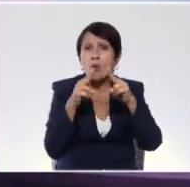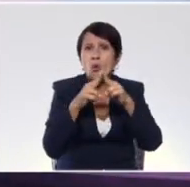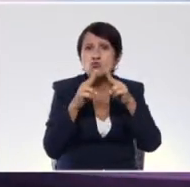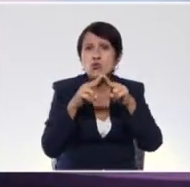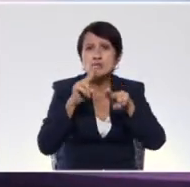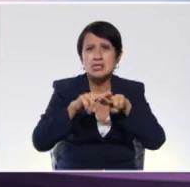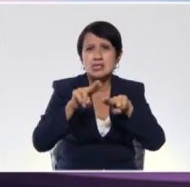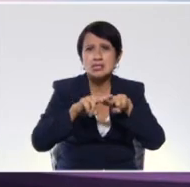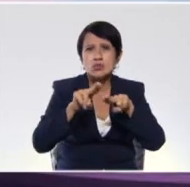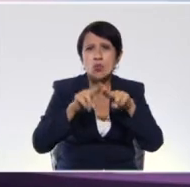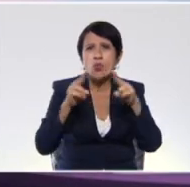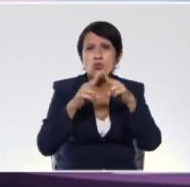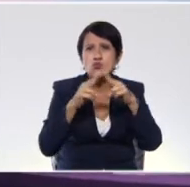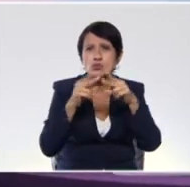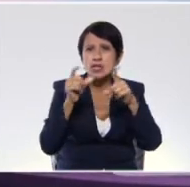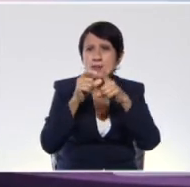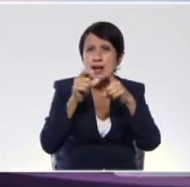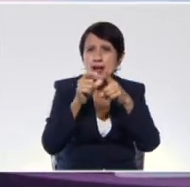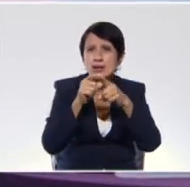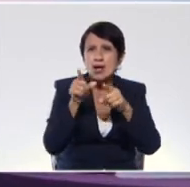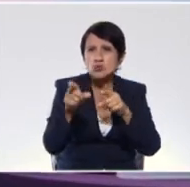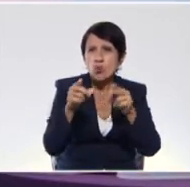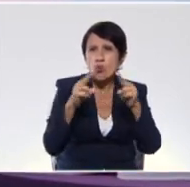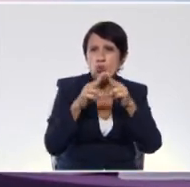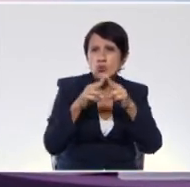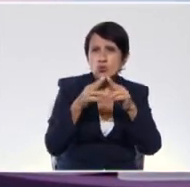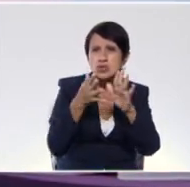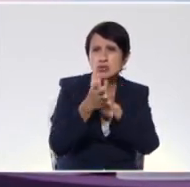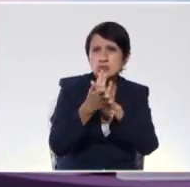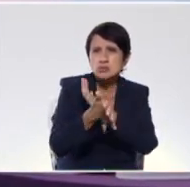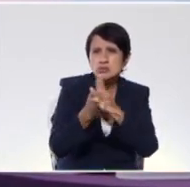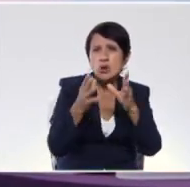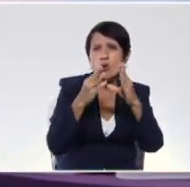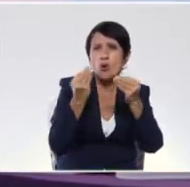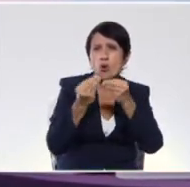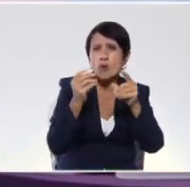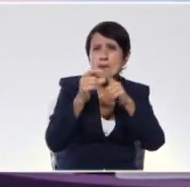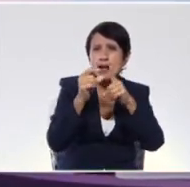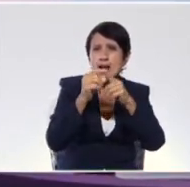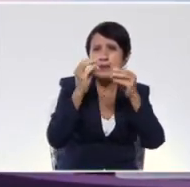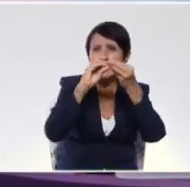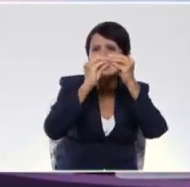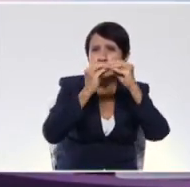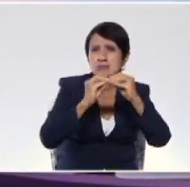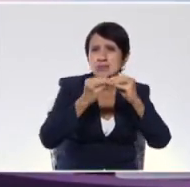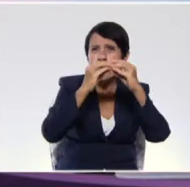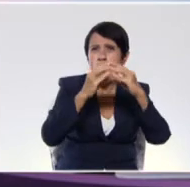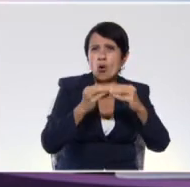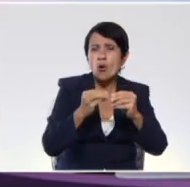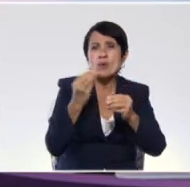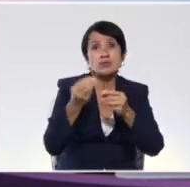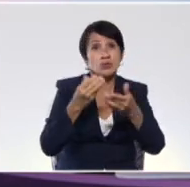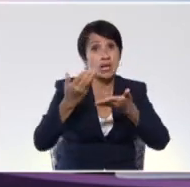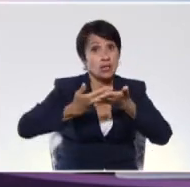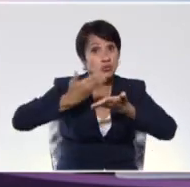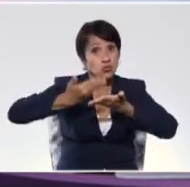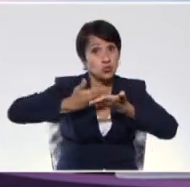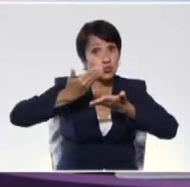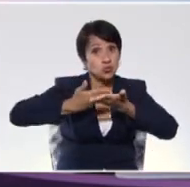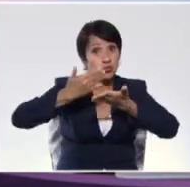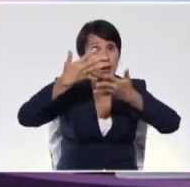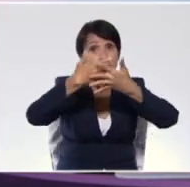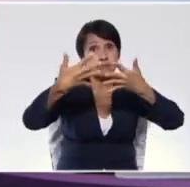niño? ¿Qué palabras conoce? ¿Cómo sabe? ¿Si sabe cómo está estructurado? Y si no, vamos a trabajar esa sopa de letra